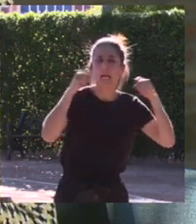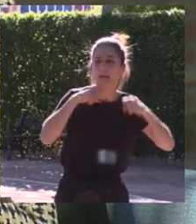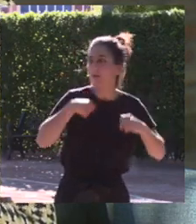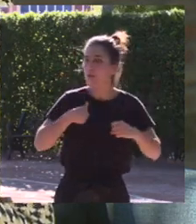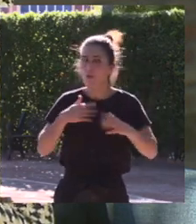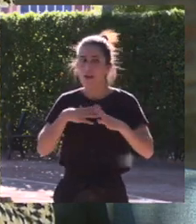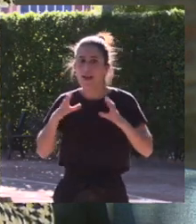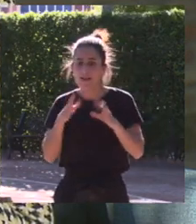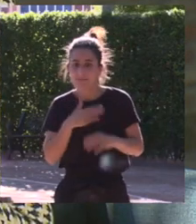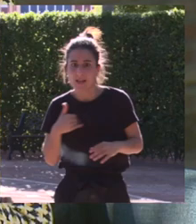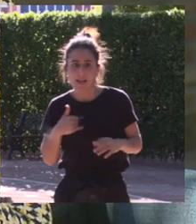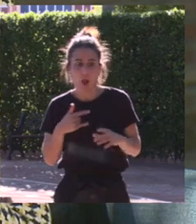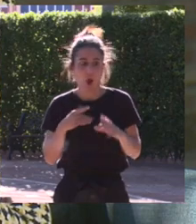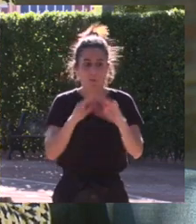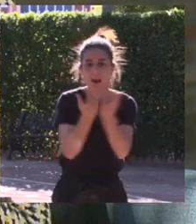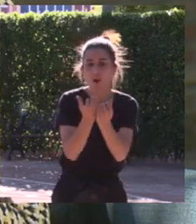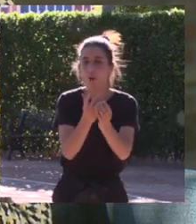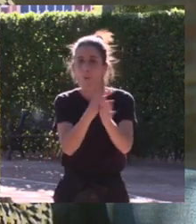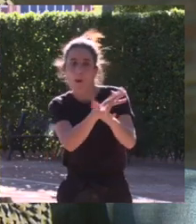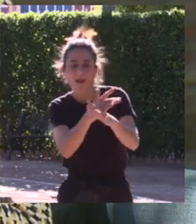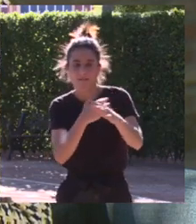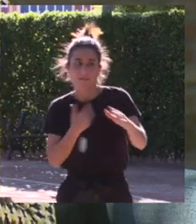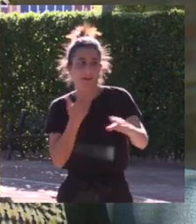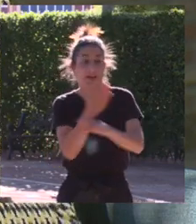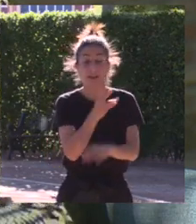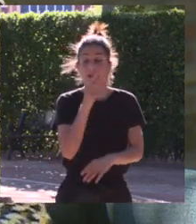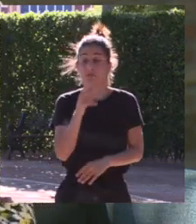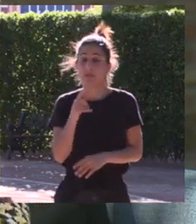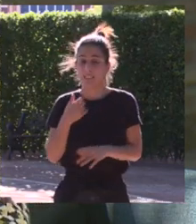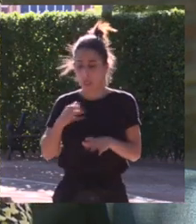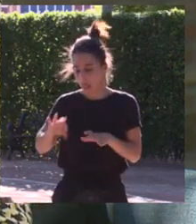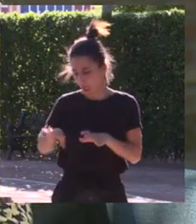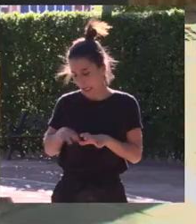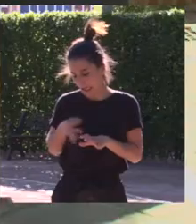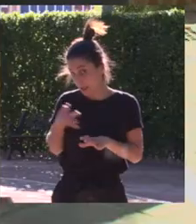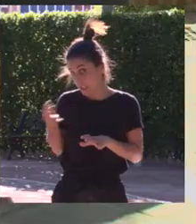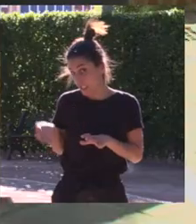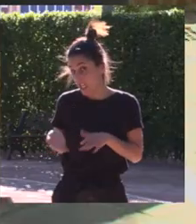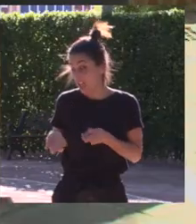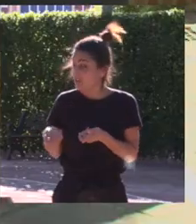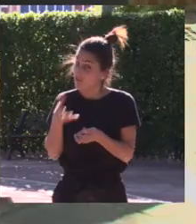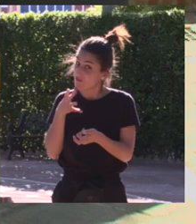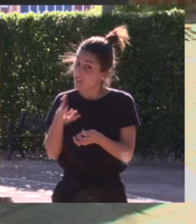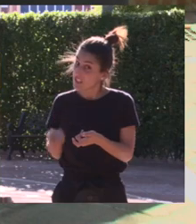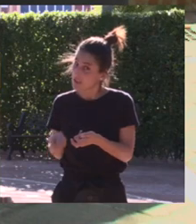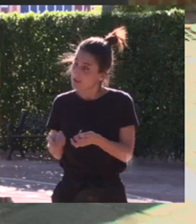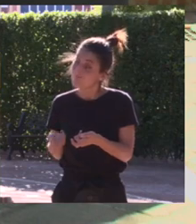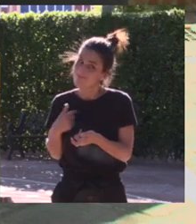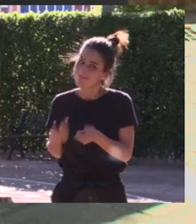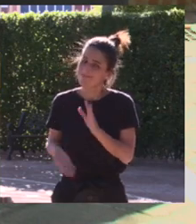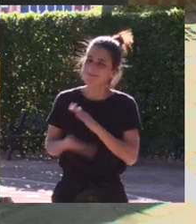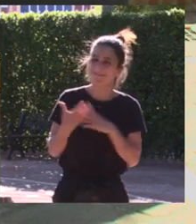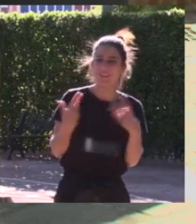jugar al balón o a lo que estuviesen haciendo claro cuando a mí me castigan por hacerlo tan mal en clase de labores y me mandan con los chicos